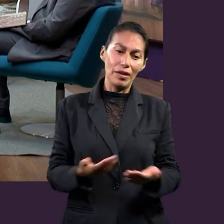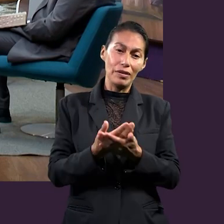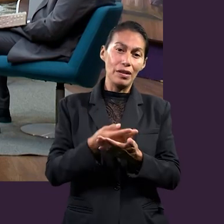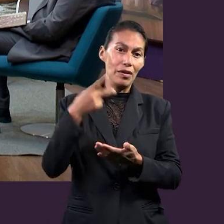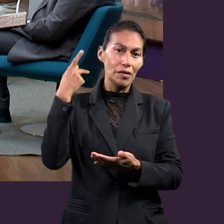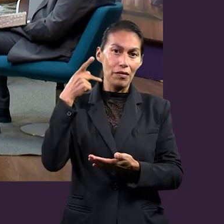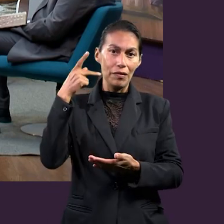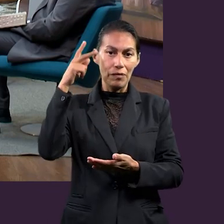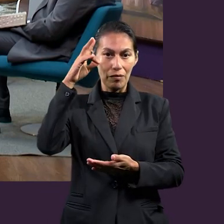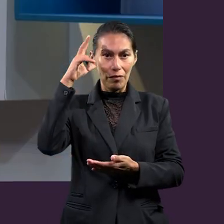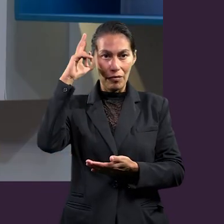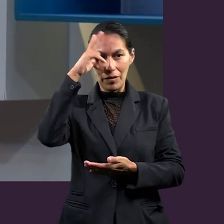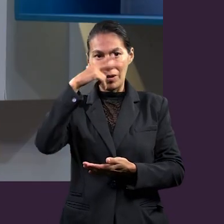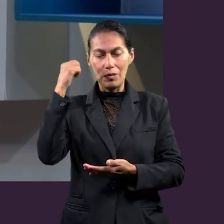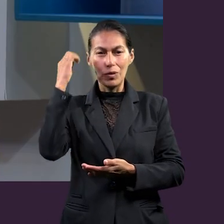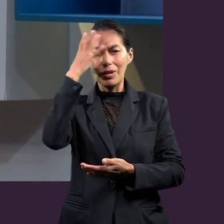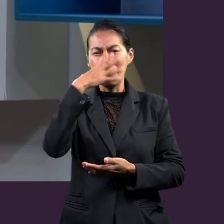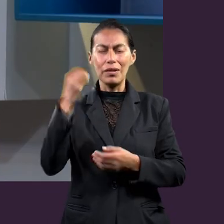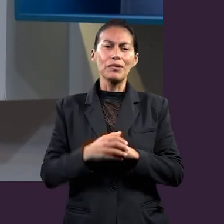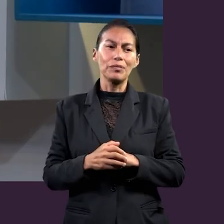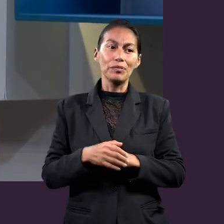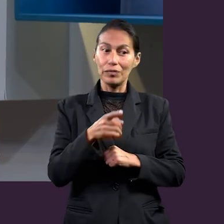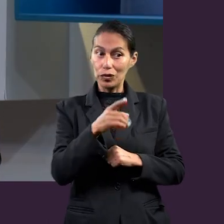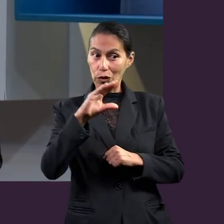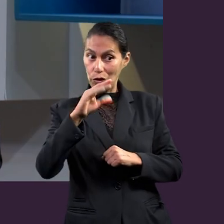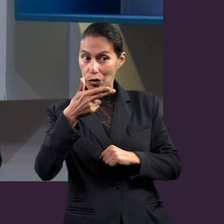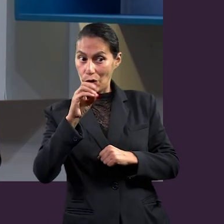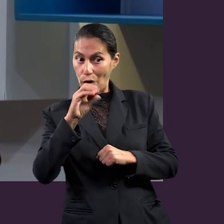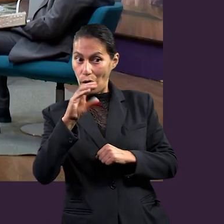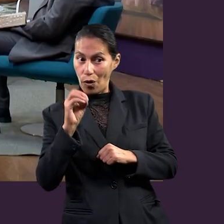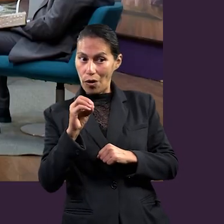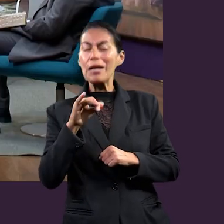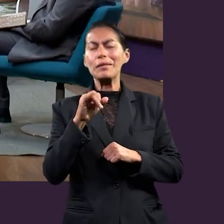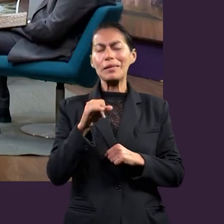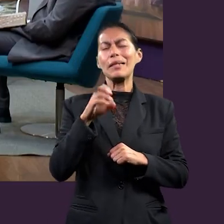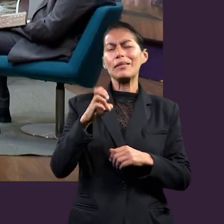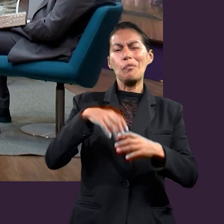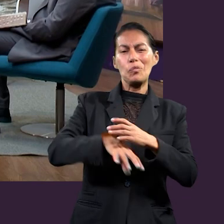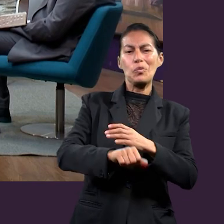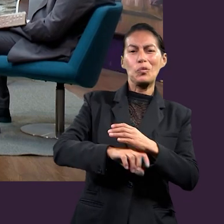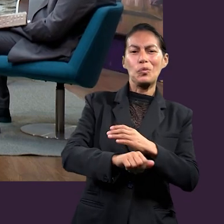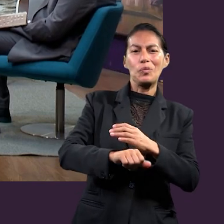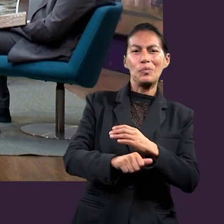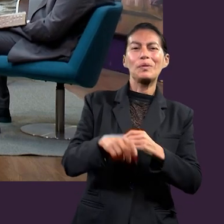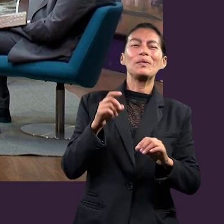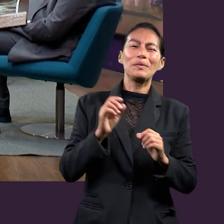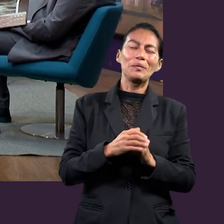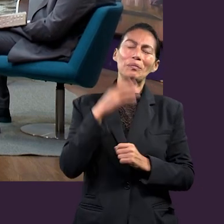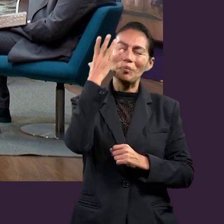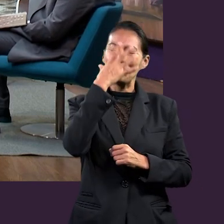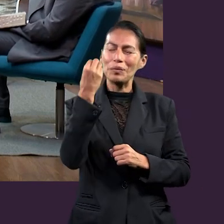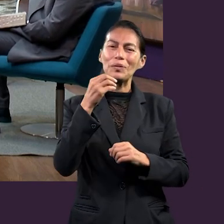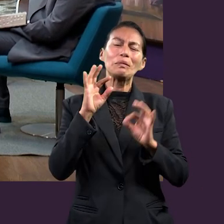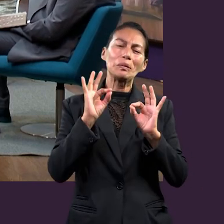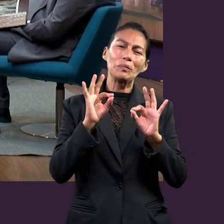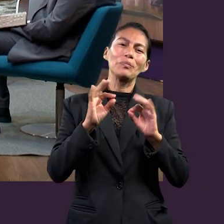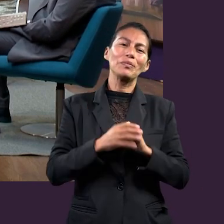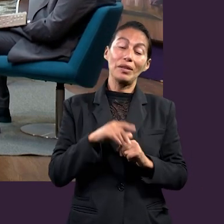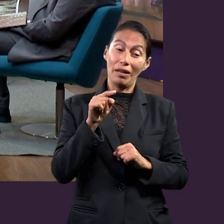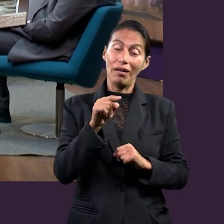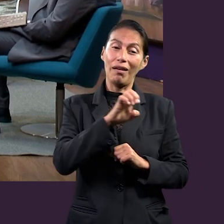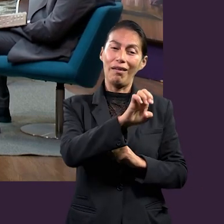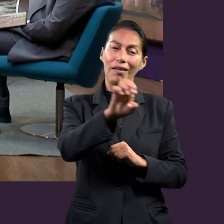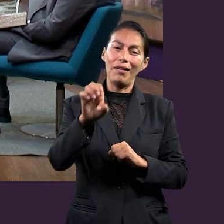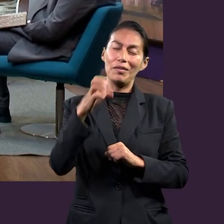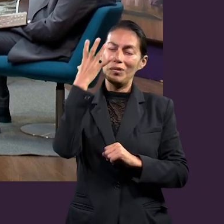David, usando también la terminología. Puro pozol. Sí, pozol. El choco. Del bello estado de Tabasco. El paraíso.